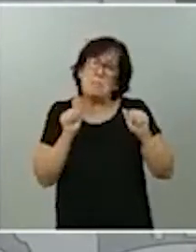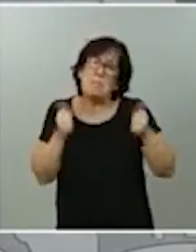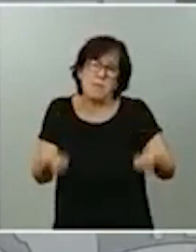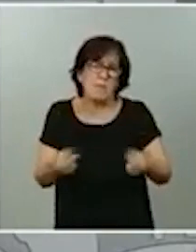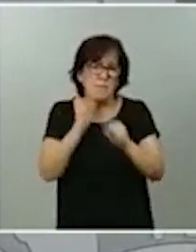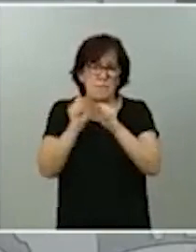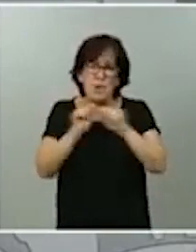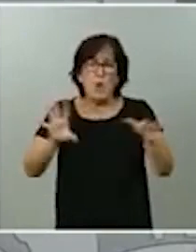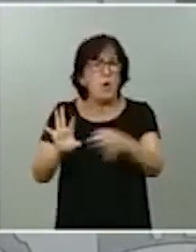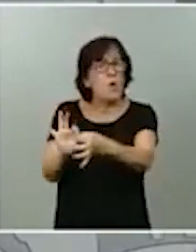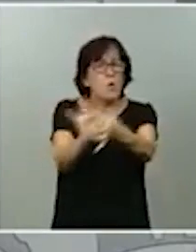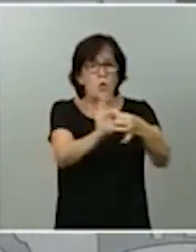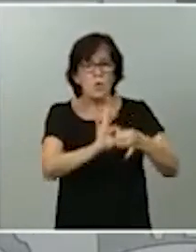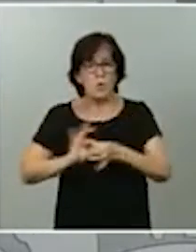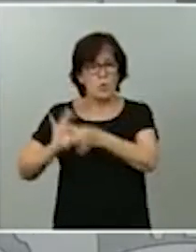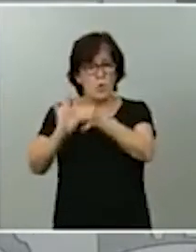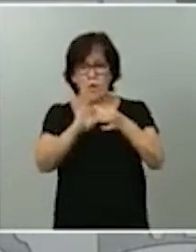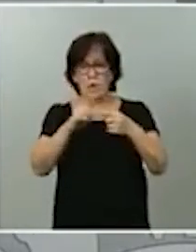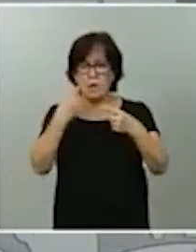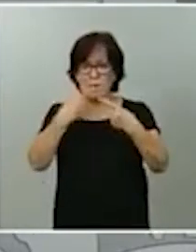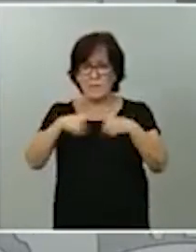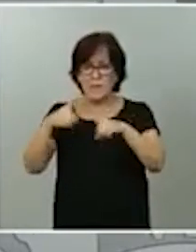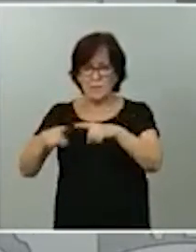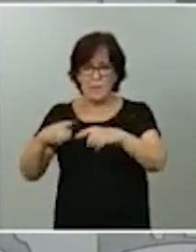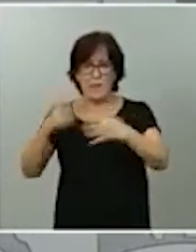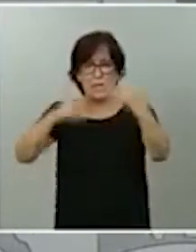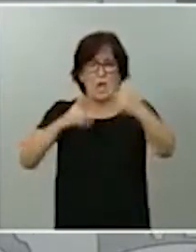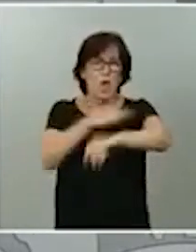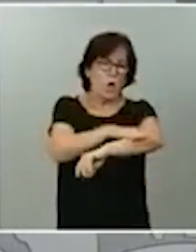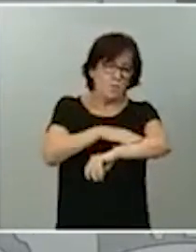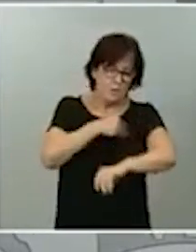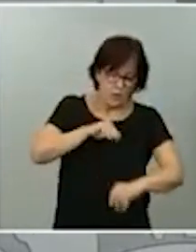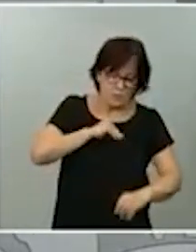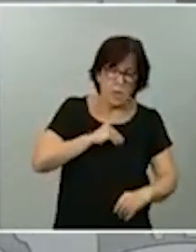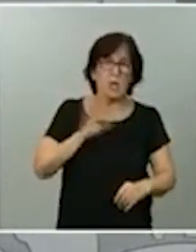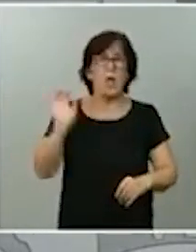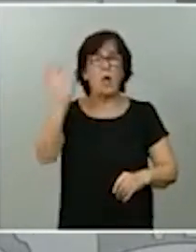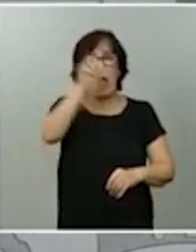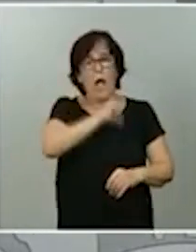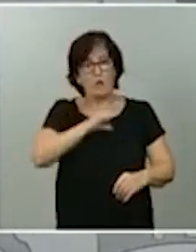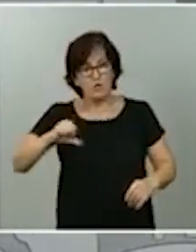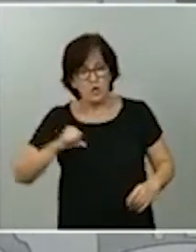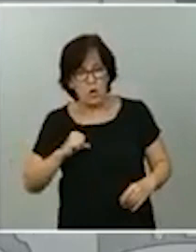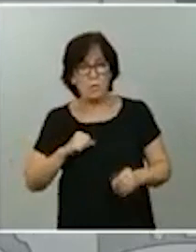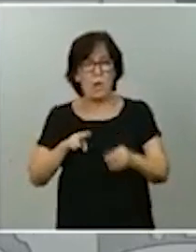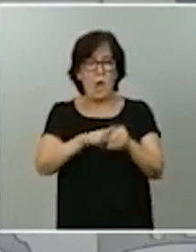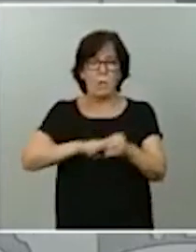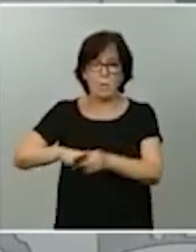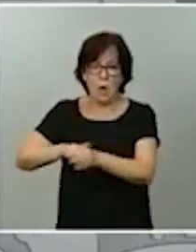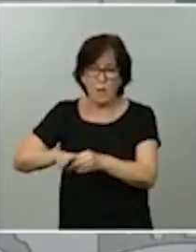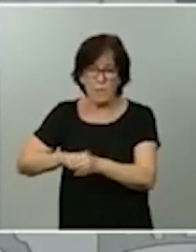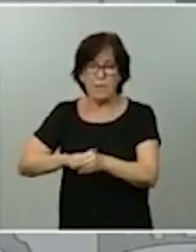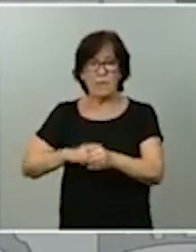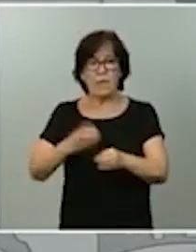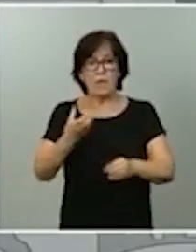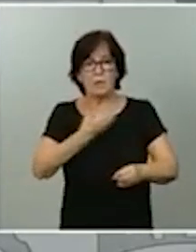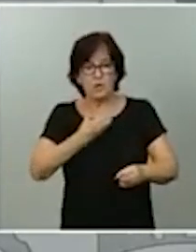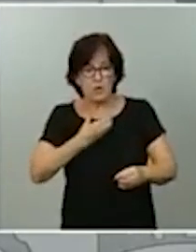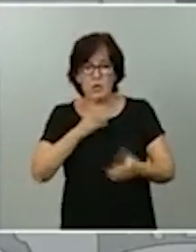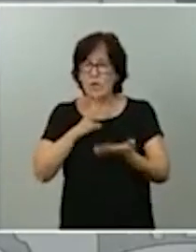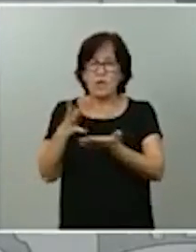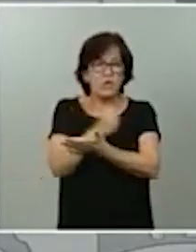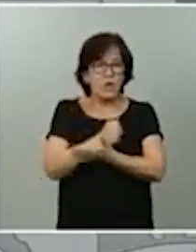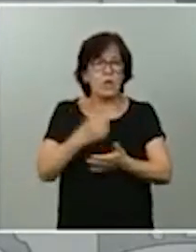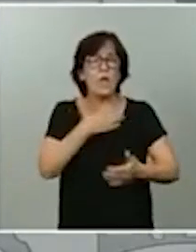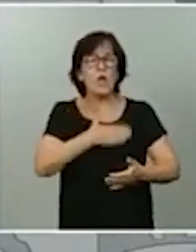entre diferentes administraciones. Gobierno de España, gobiernos autonómicos, provincias, entes locales. El Gobierno va a proponer